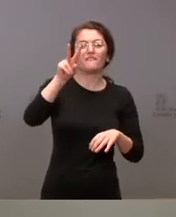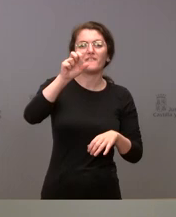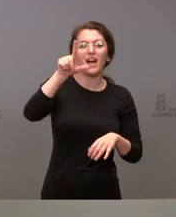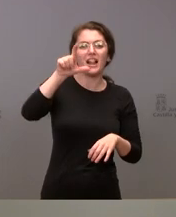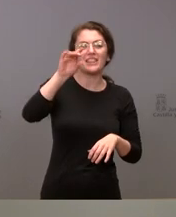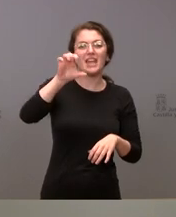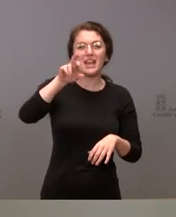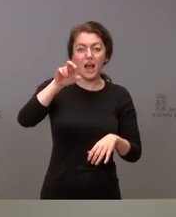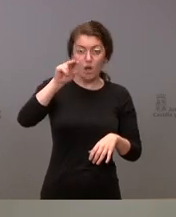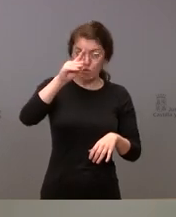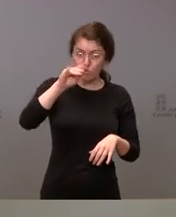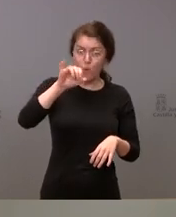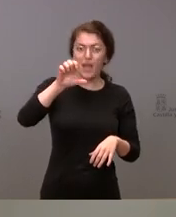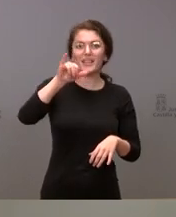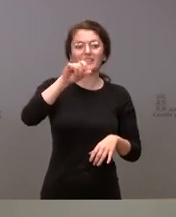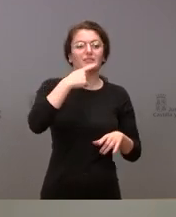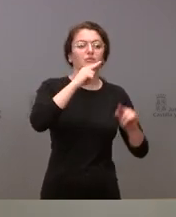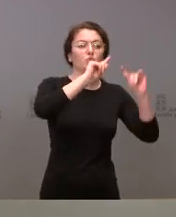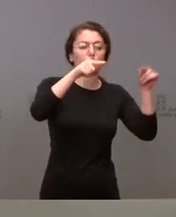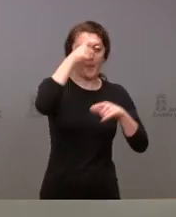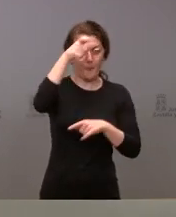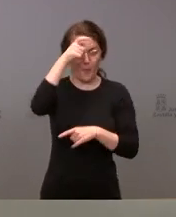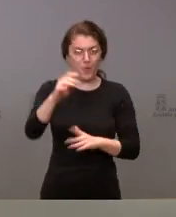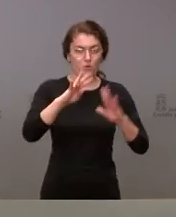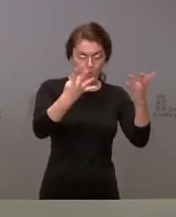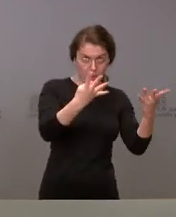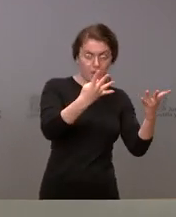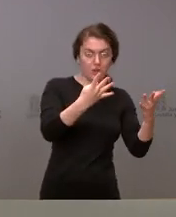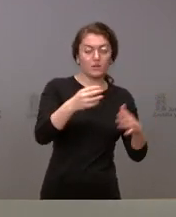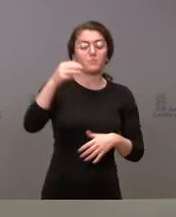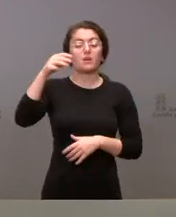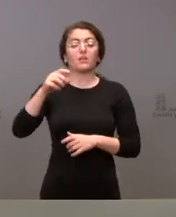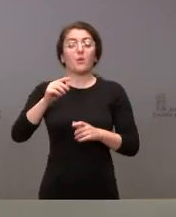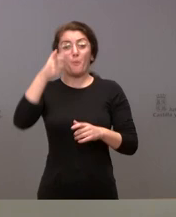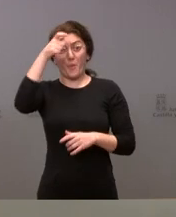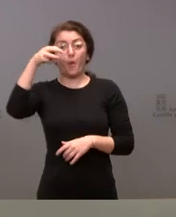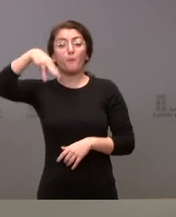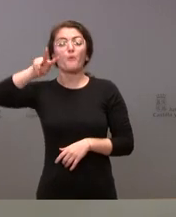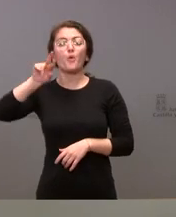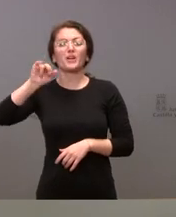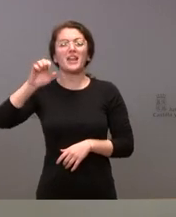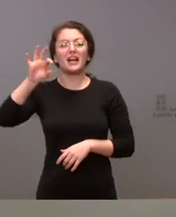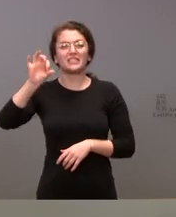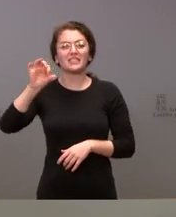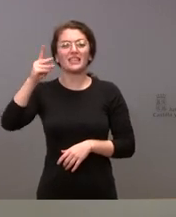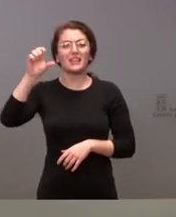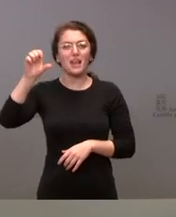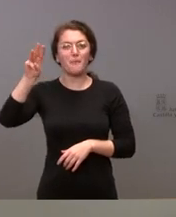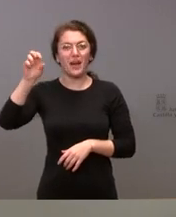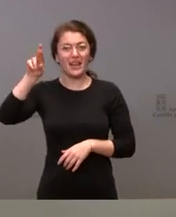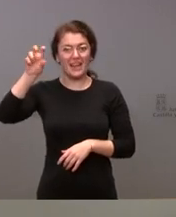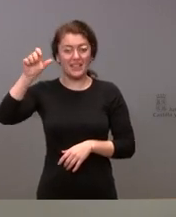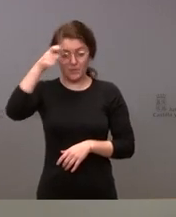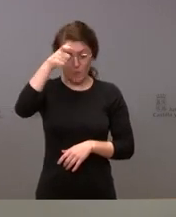la ruta por las nueve localidades de ese ayuntamiento Murias de Paredes en este caso con 14 localidades afectadas